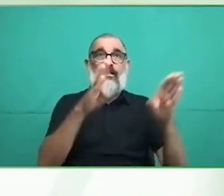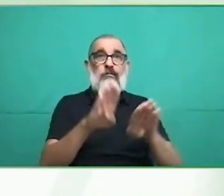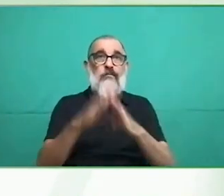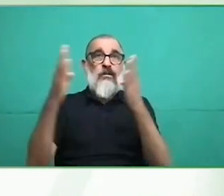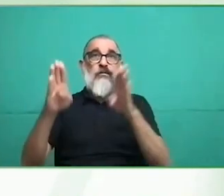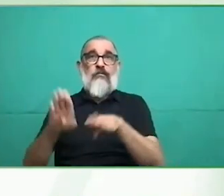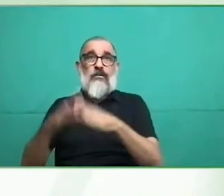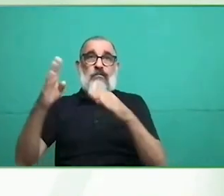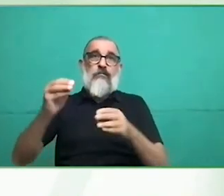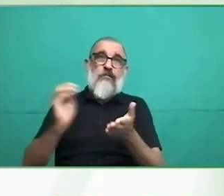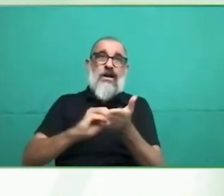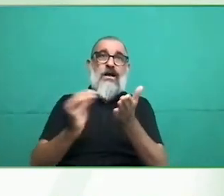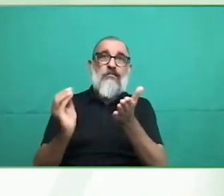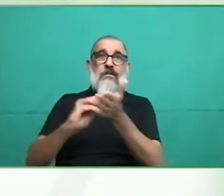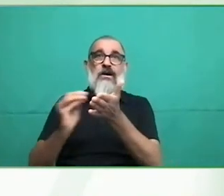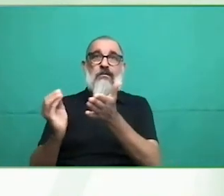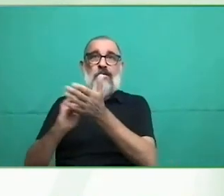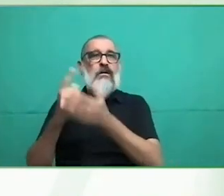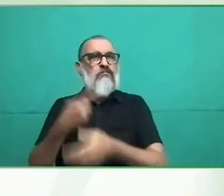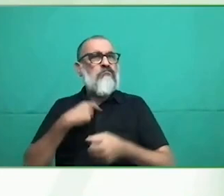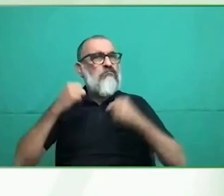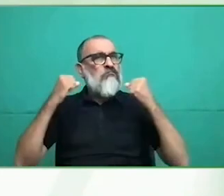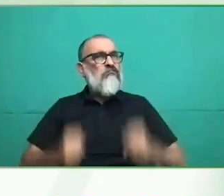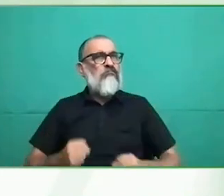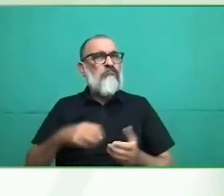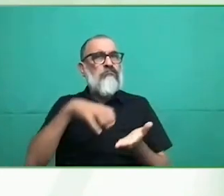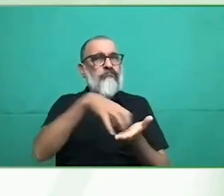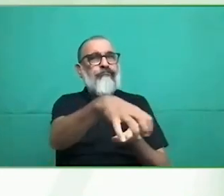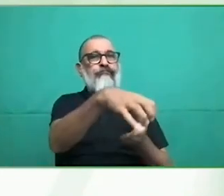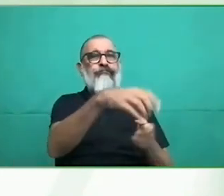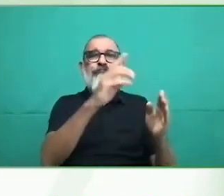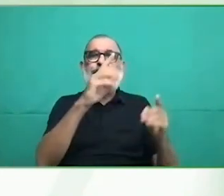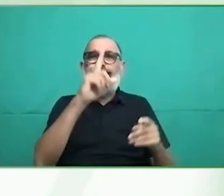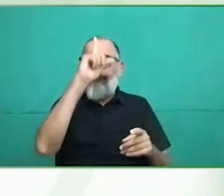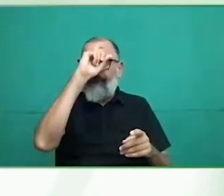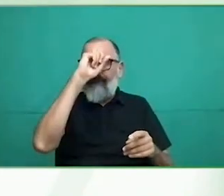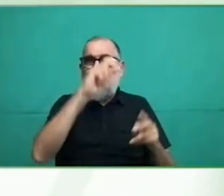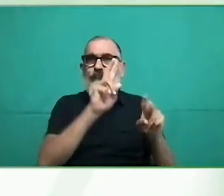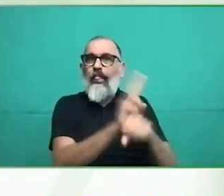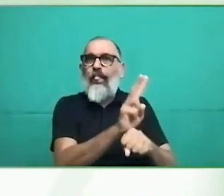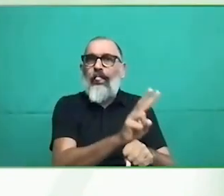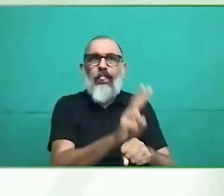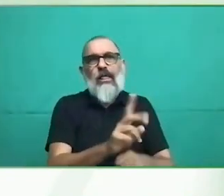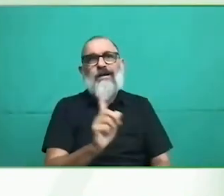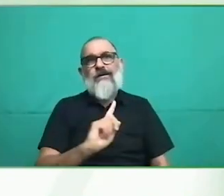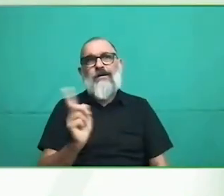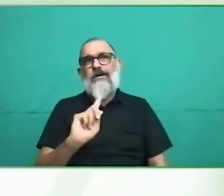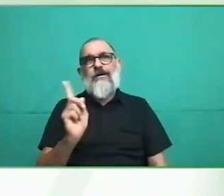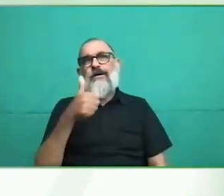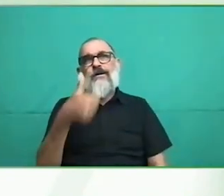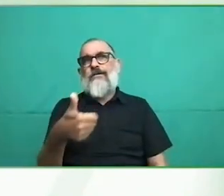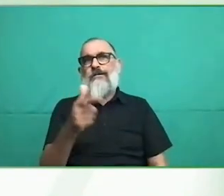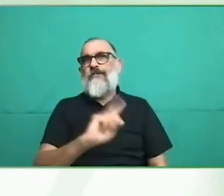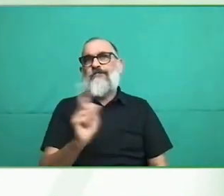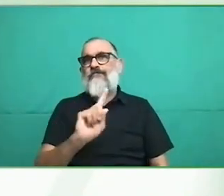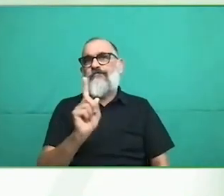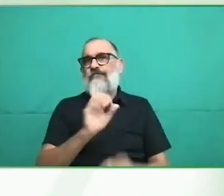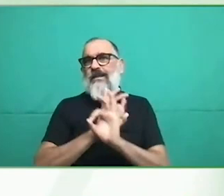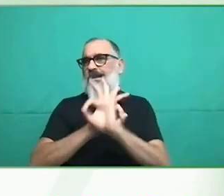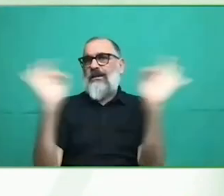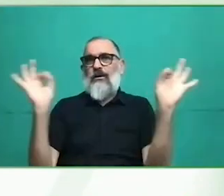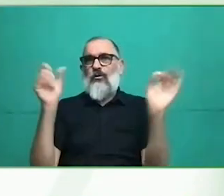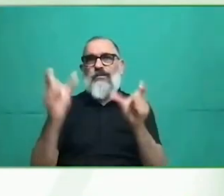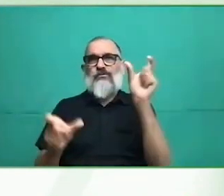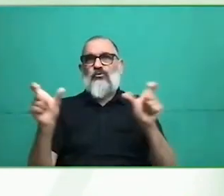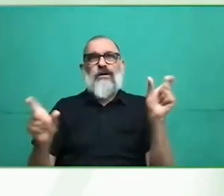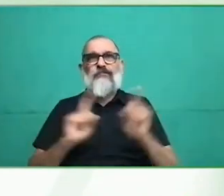discapacidad. Es un trabajo de largo aliento, es un trabajo que se realiza desde los más pequeñitos que ingresan a nuestros